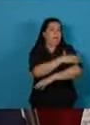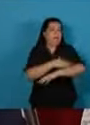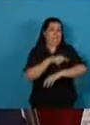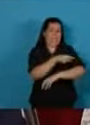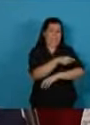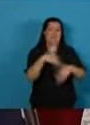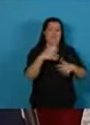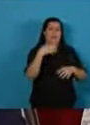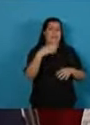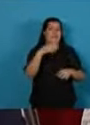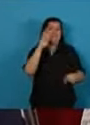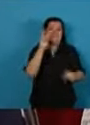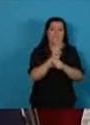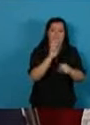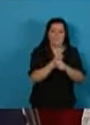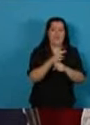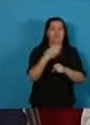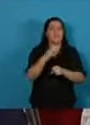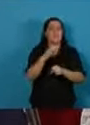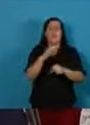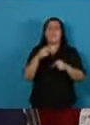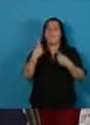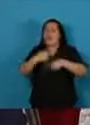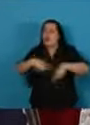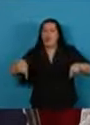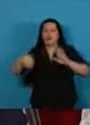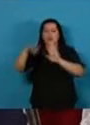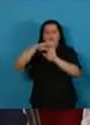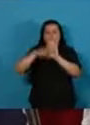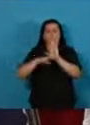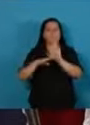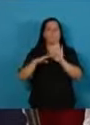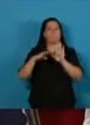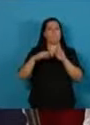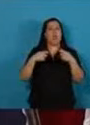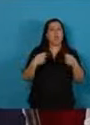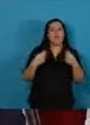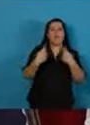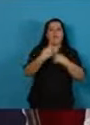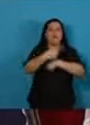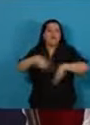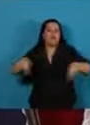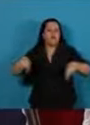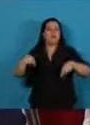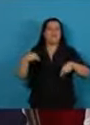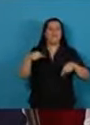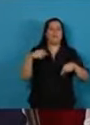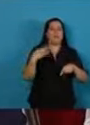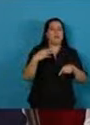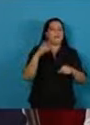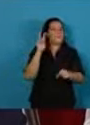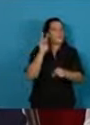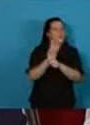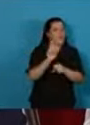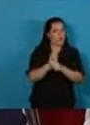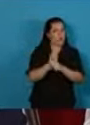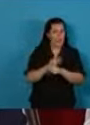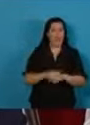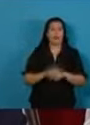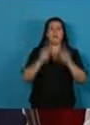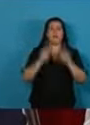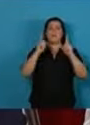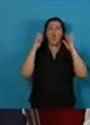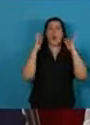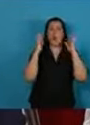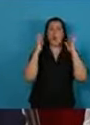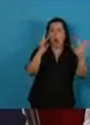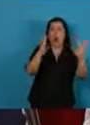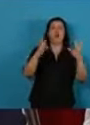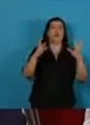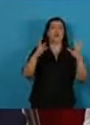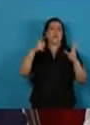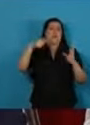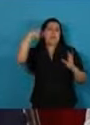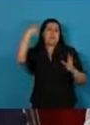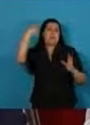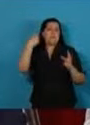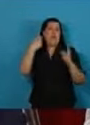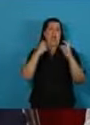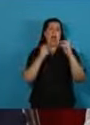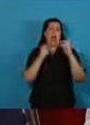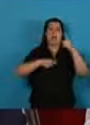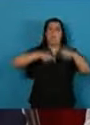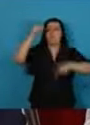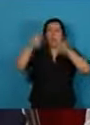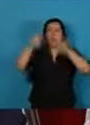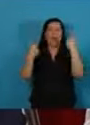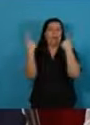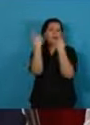condiciones para la conservación y el uso racional de los recursos ambientales, de los bosques, de la biodiversidad, de los